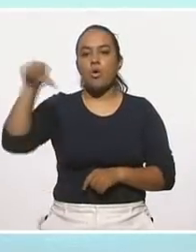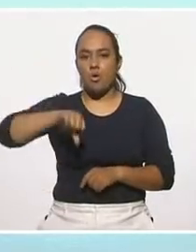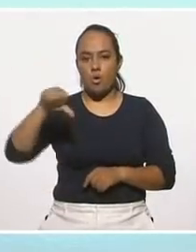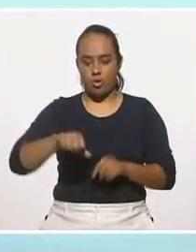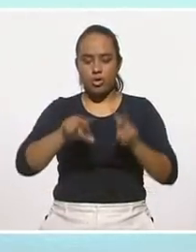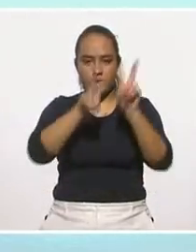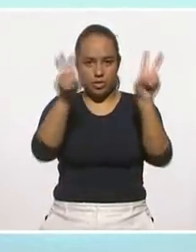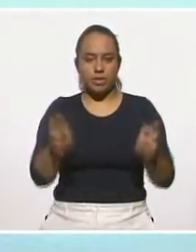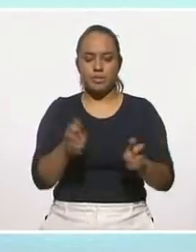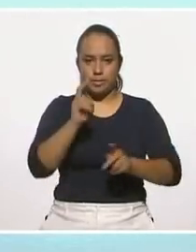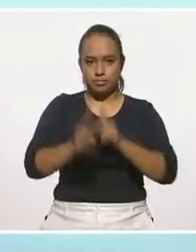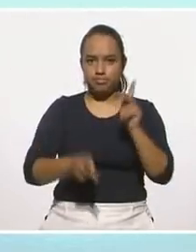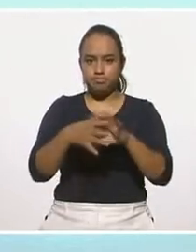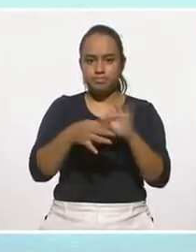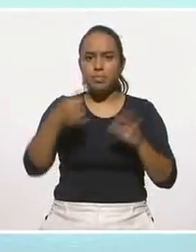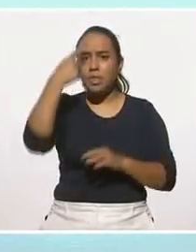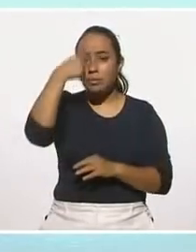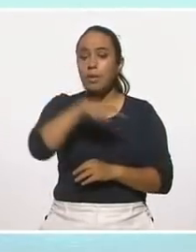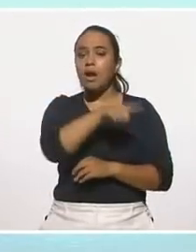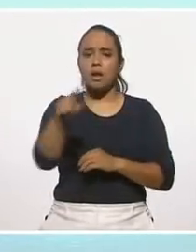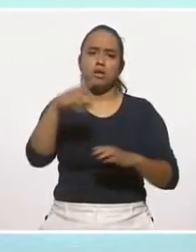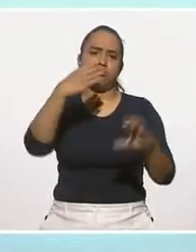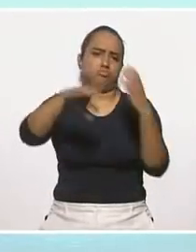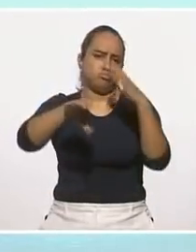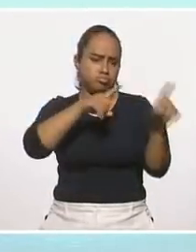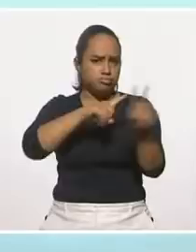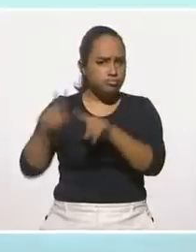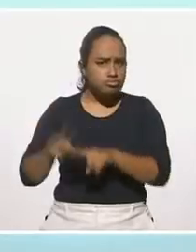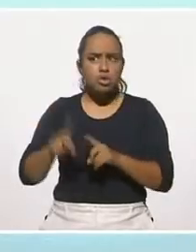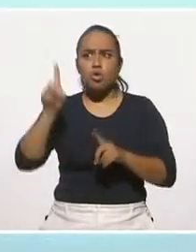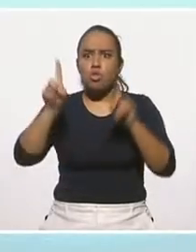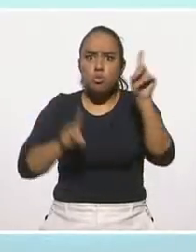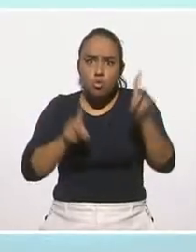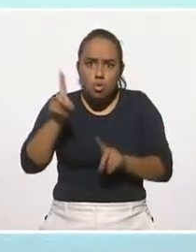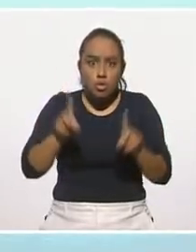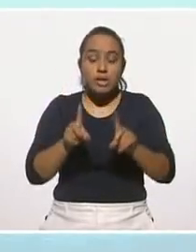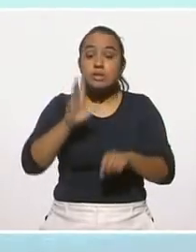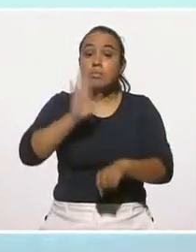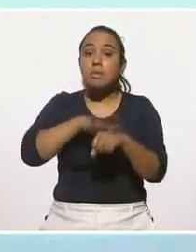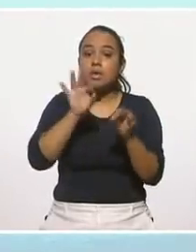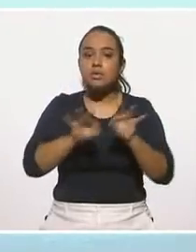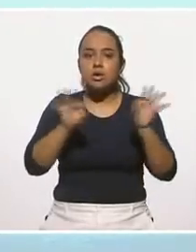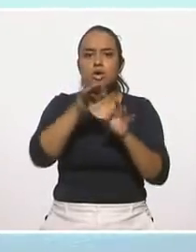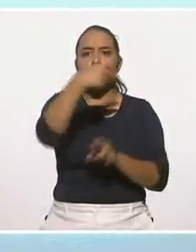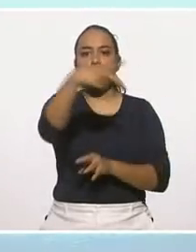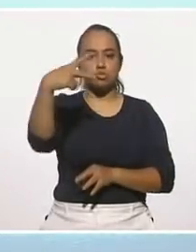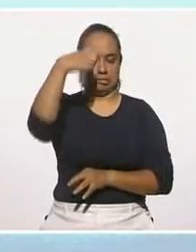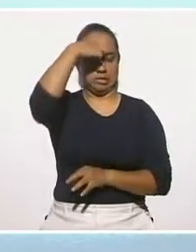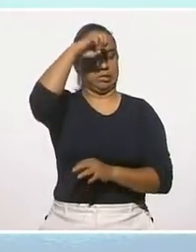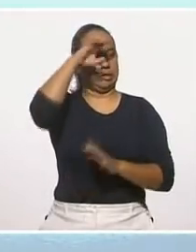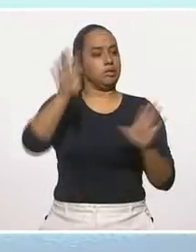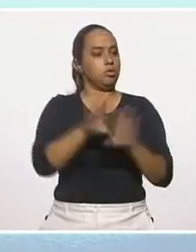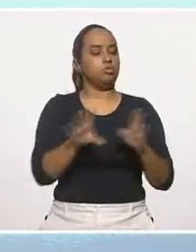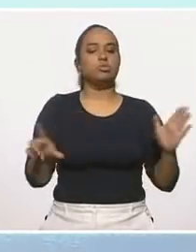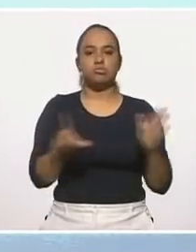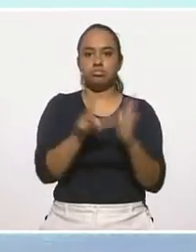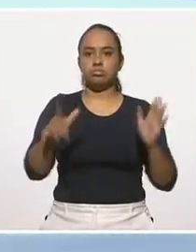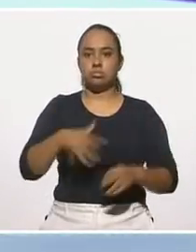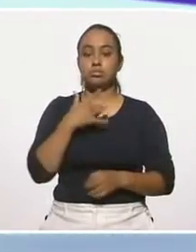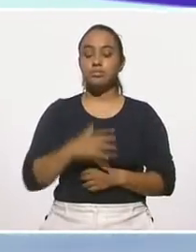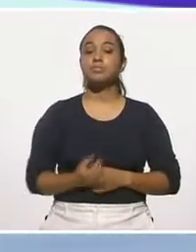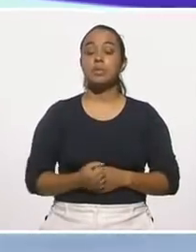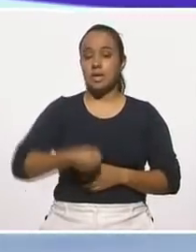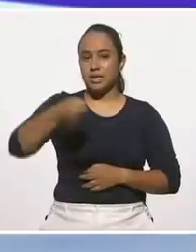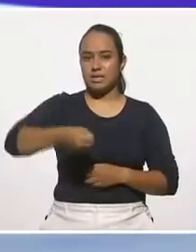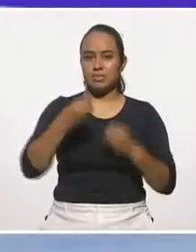platicar el día de hoy para que manden todos sus comentarios, sus dudas y principalmente las experiencias que han tenido en estos días. Saludo